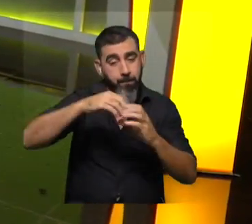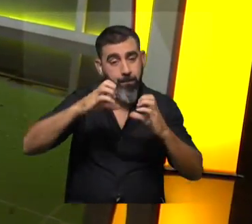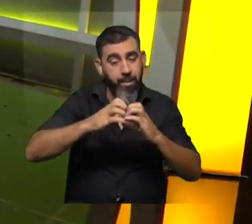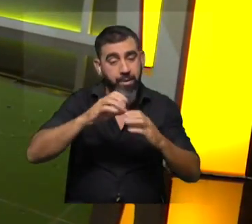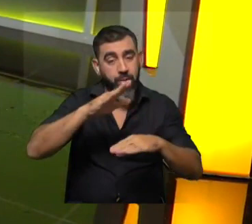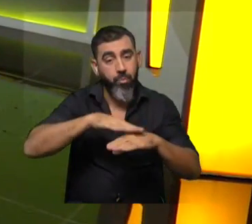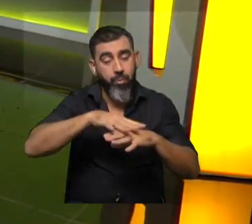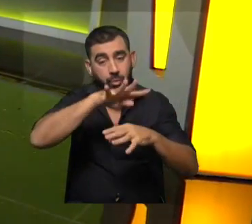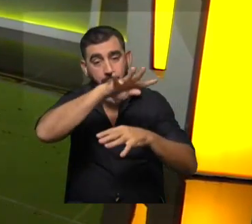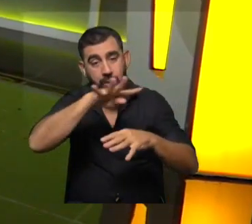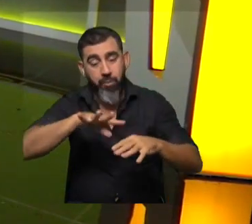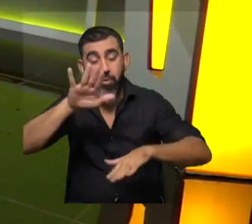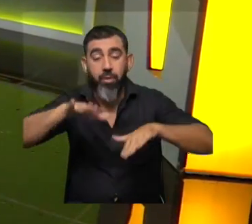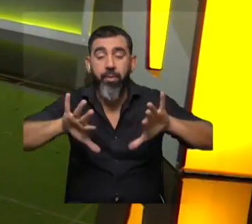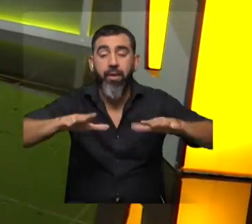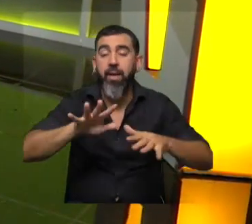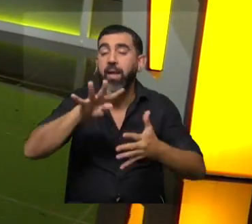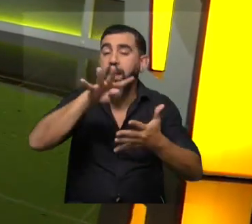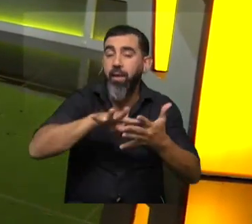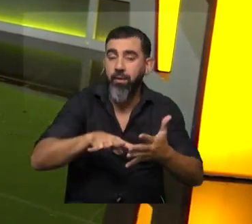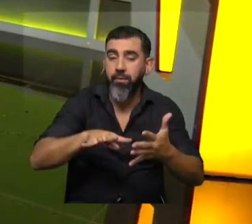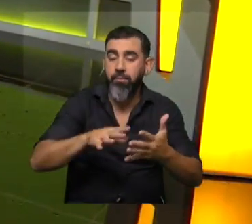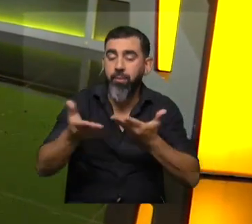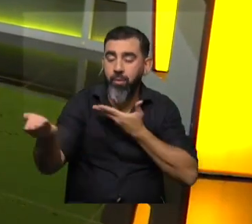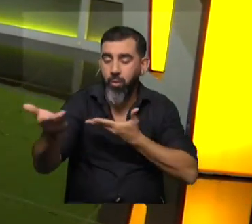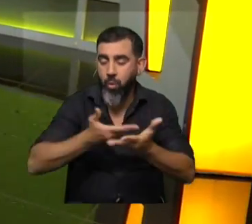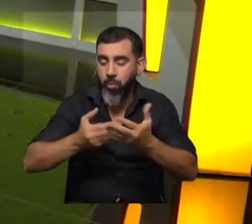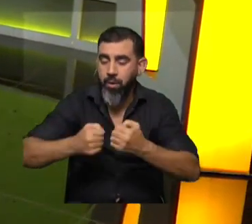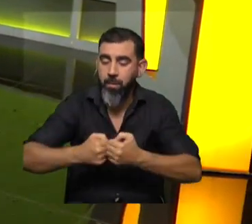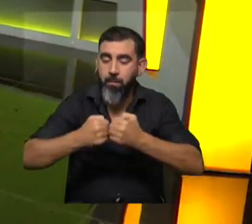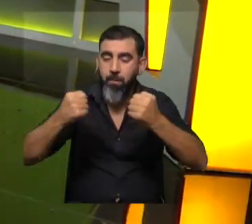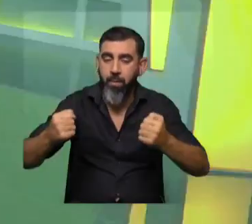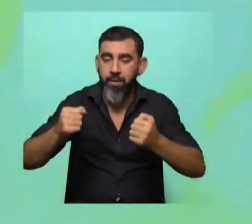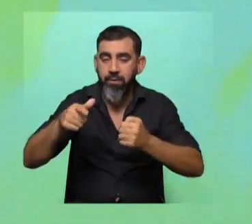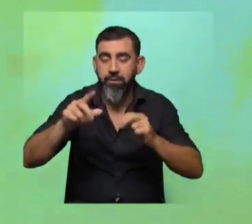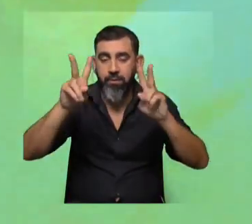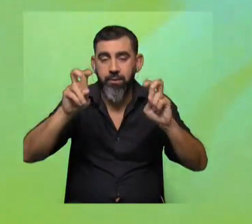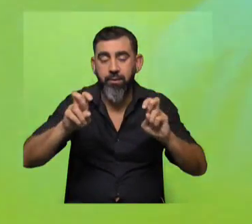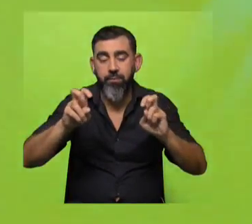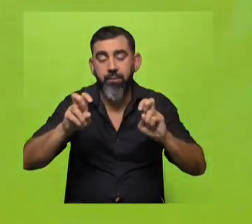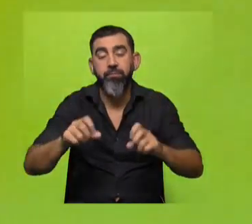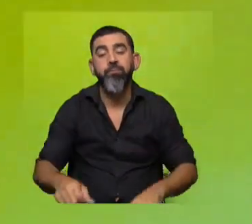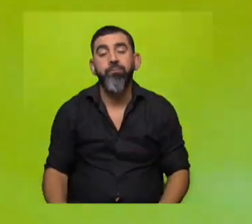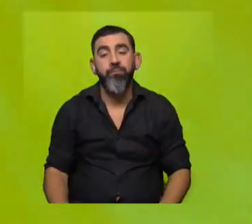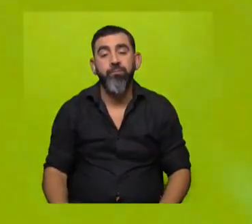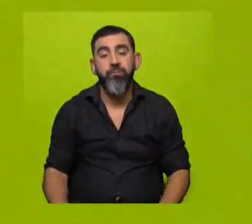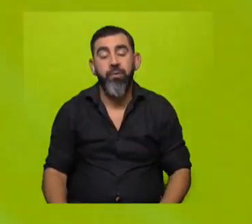leemos y según sea lo que leemos. Pero hay más para compartir de este paseo, este recorrido